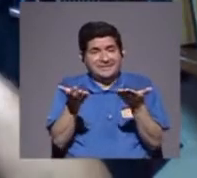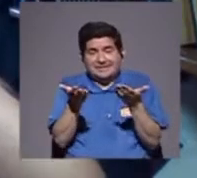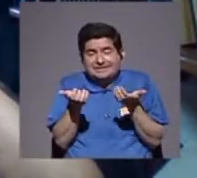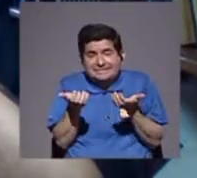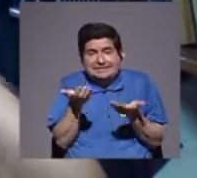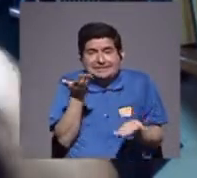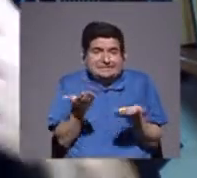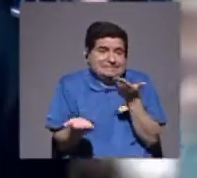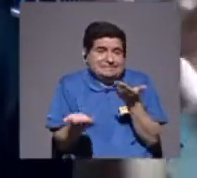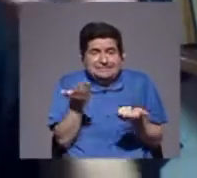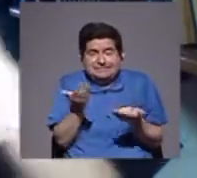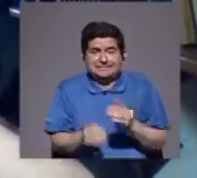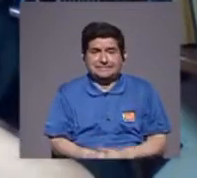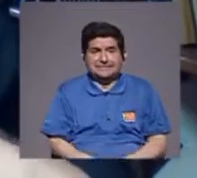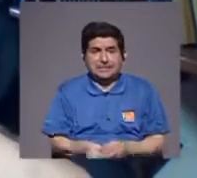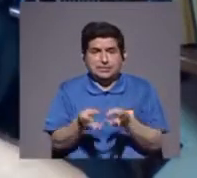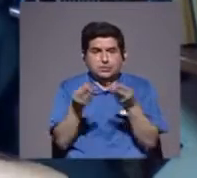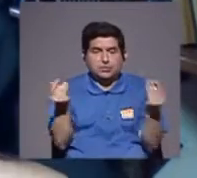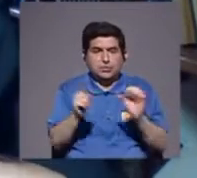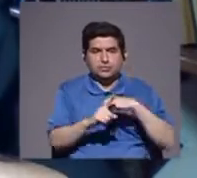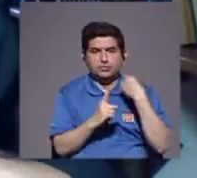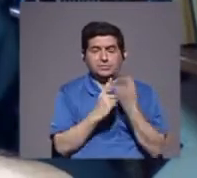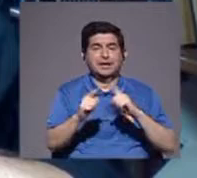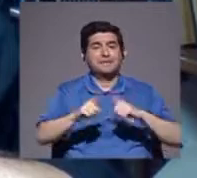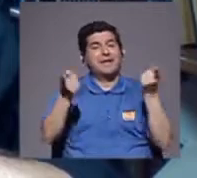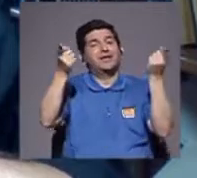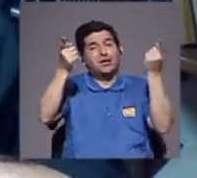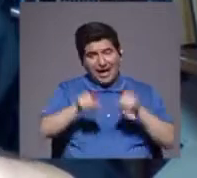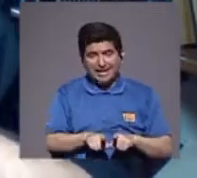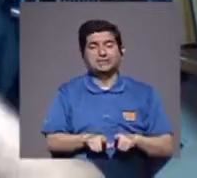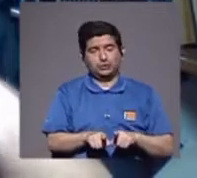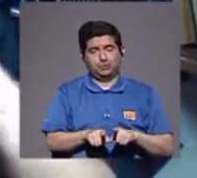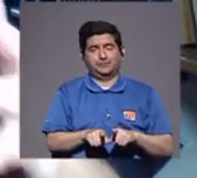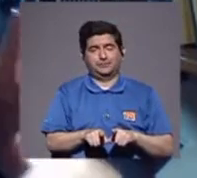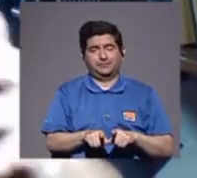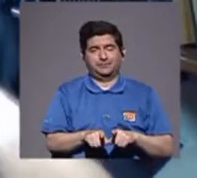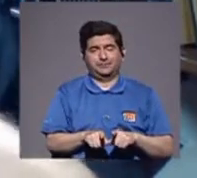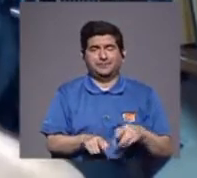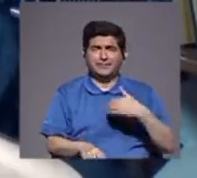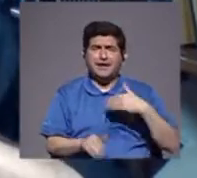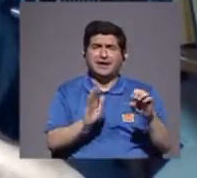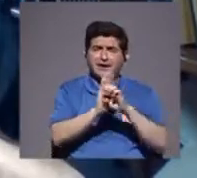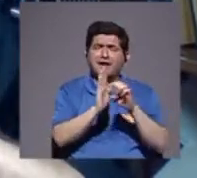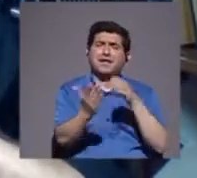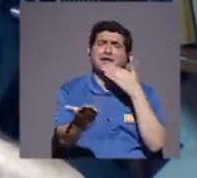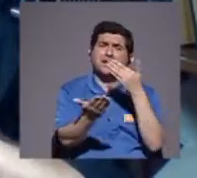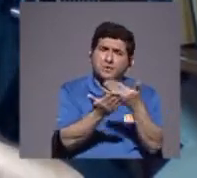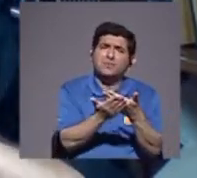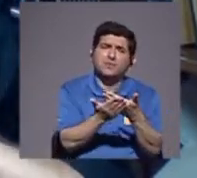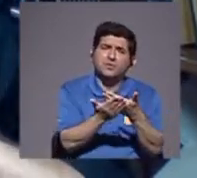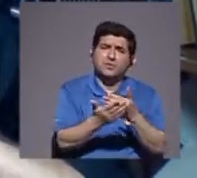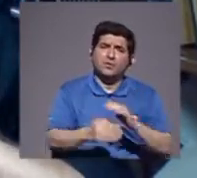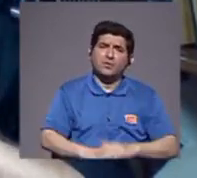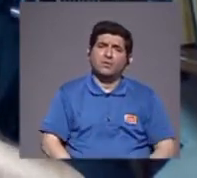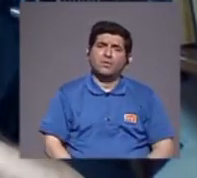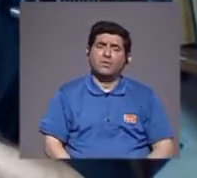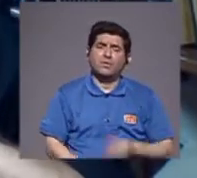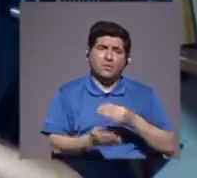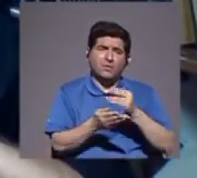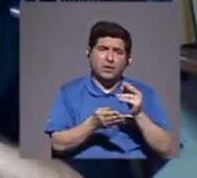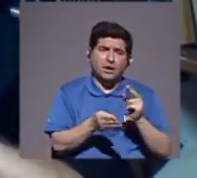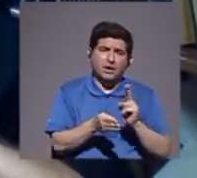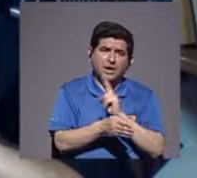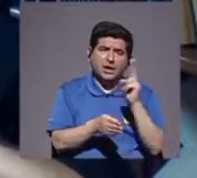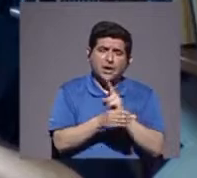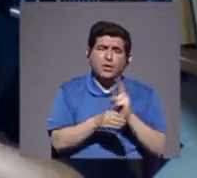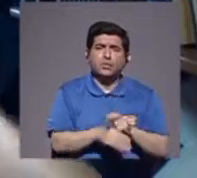ni siquiera, que se hubiera producido en la sociedad, pero es un hecho, que se produjo, creo que tenemos un ejemplo bueno, en el consumo del